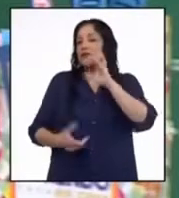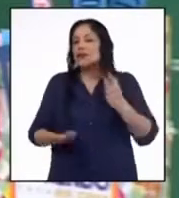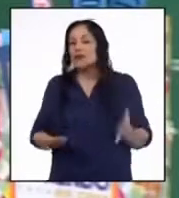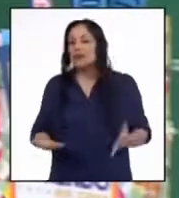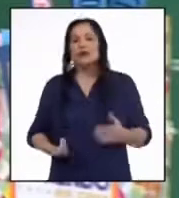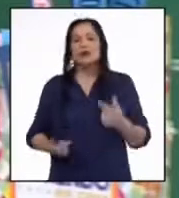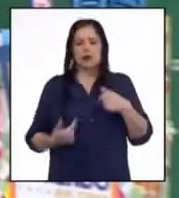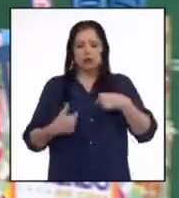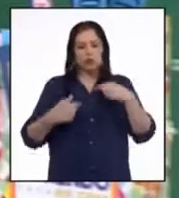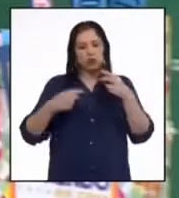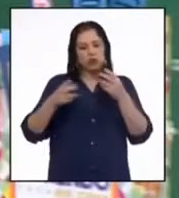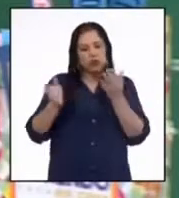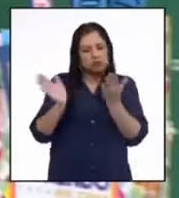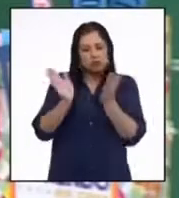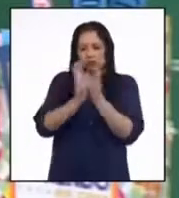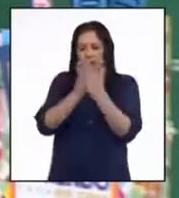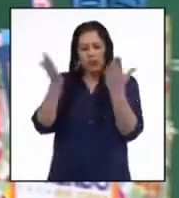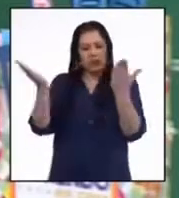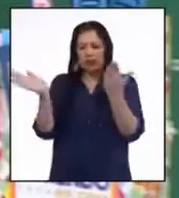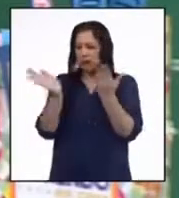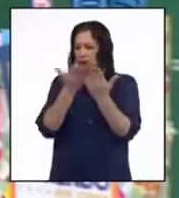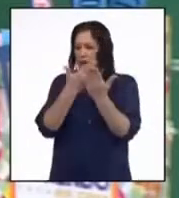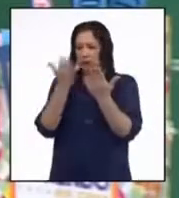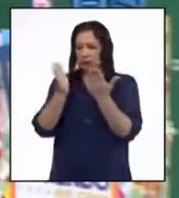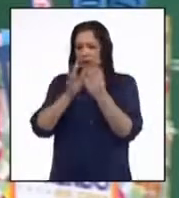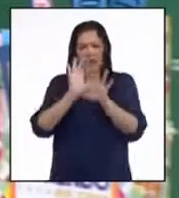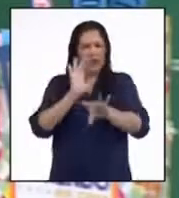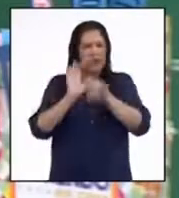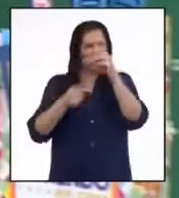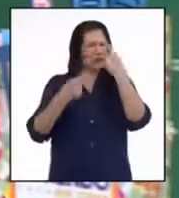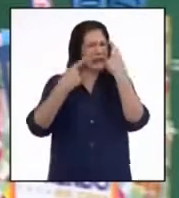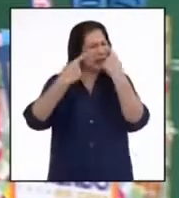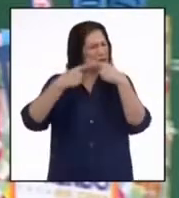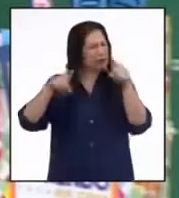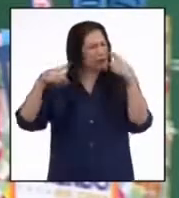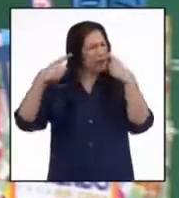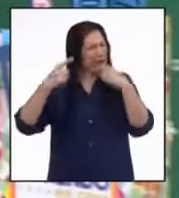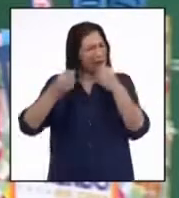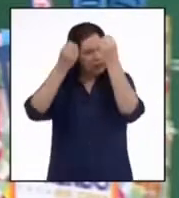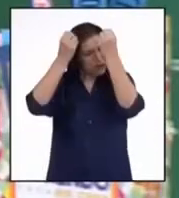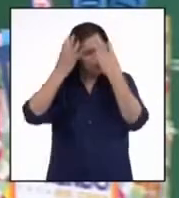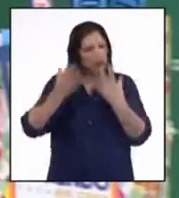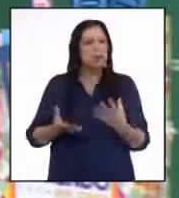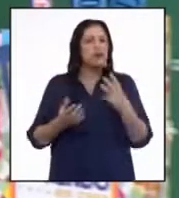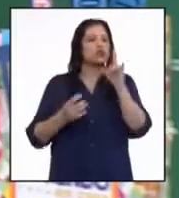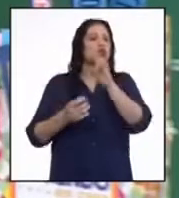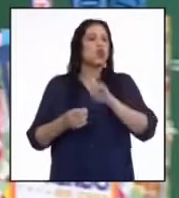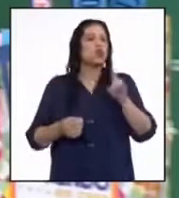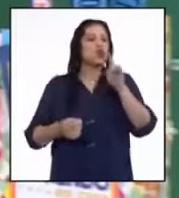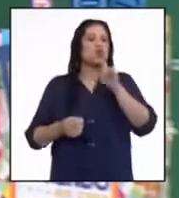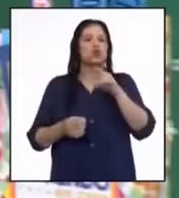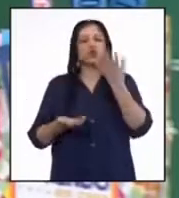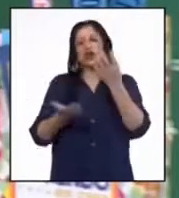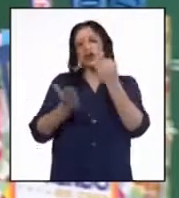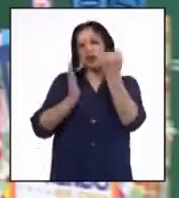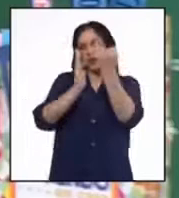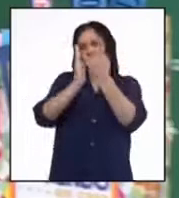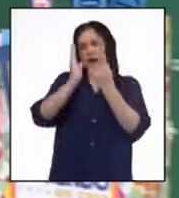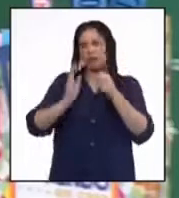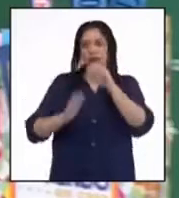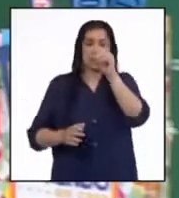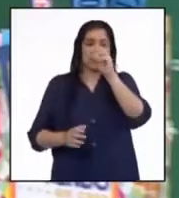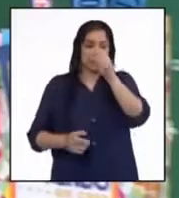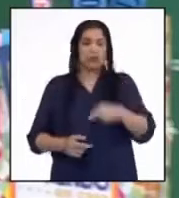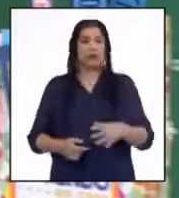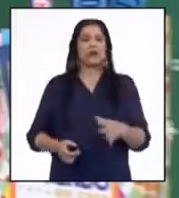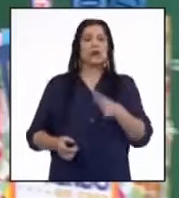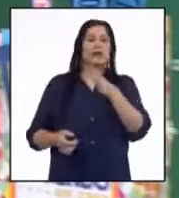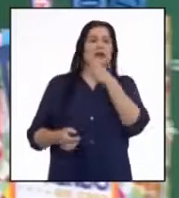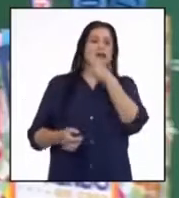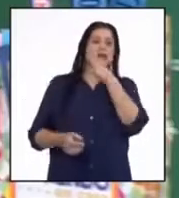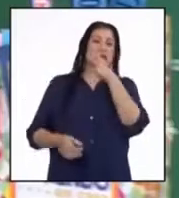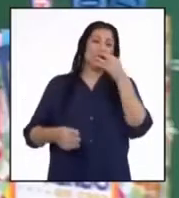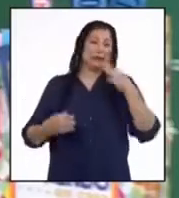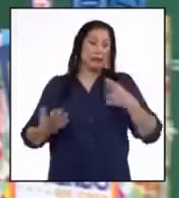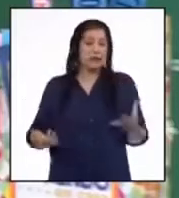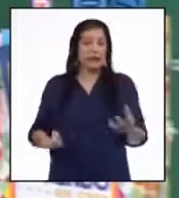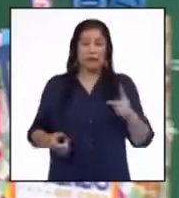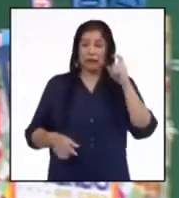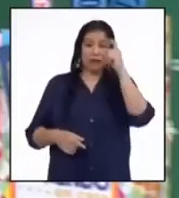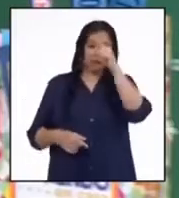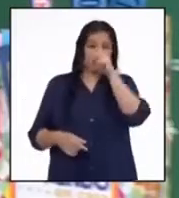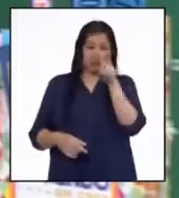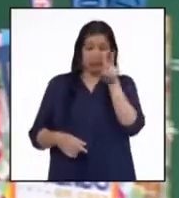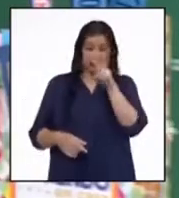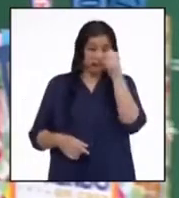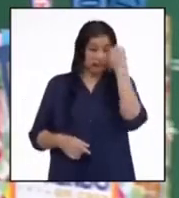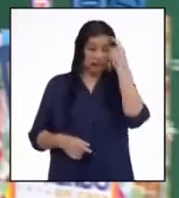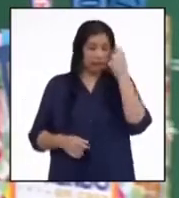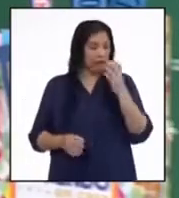que estuve revisando periódicos y encontré una variedad de información dada a través de gráficos estadísticos y, sinceramente, tuve algunas dificultades en su